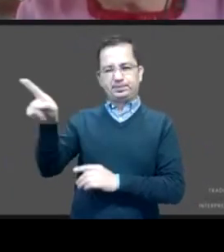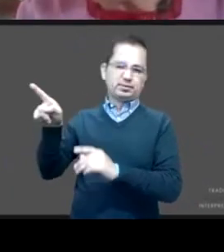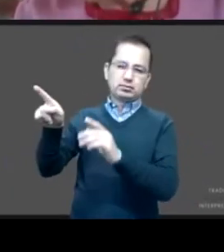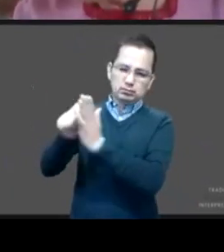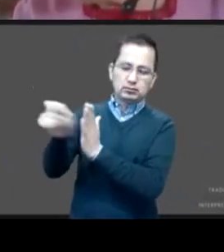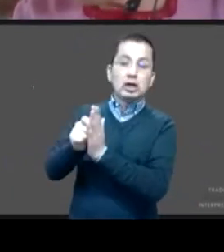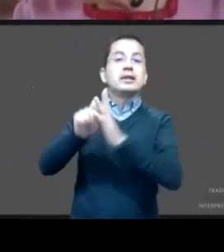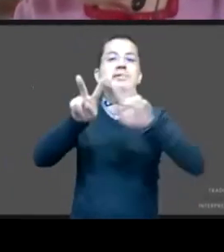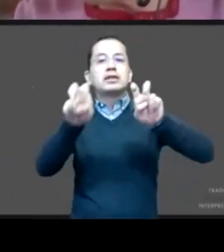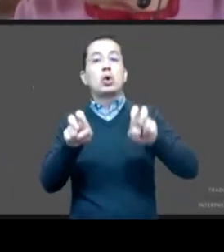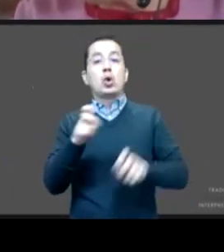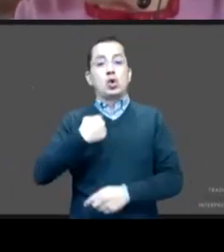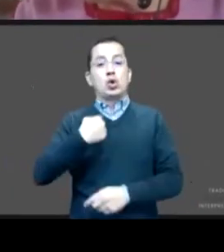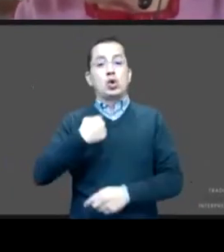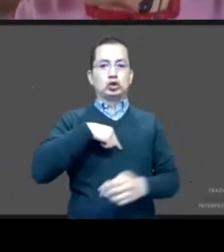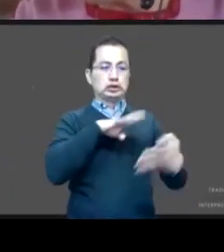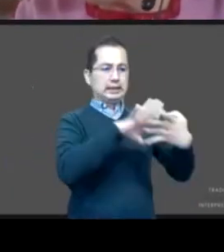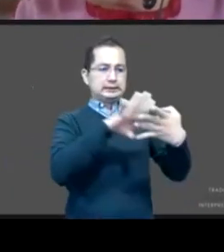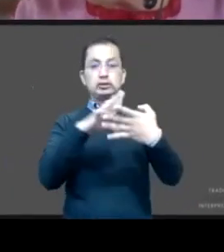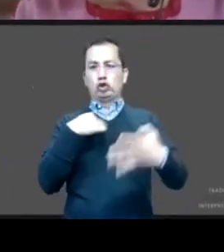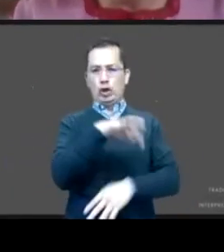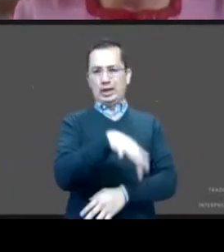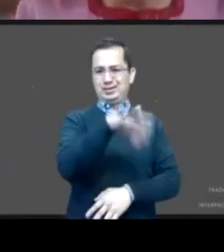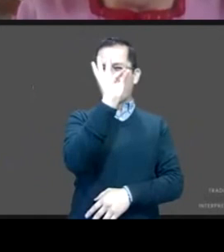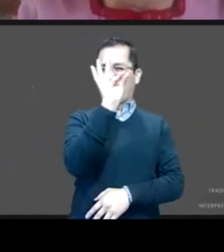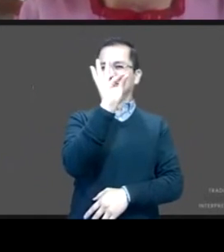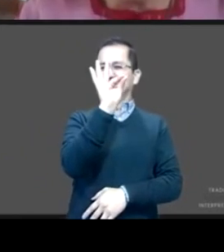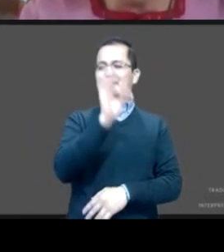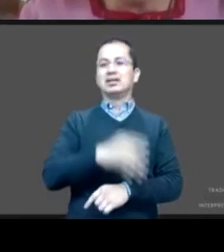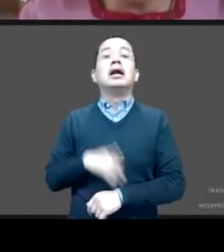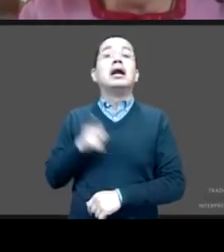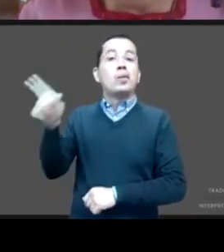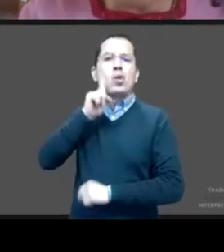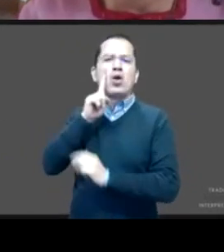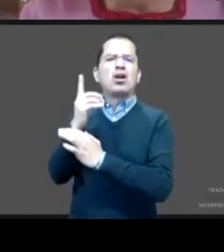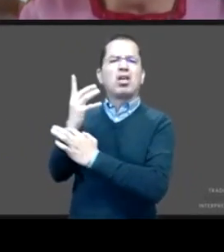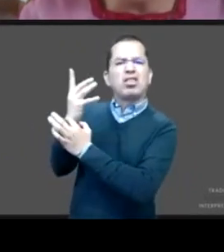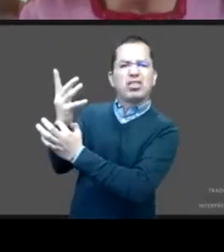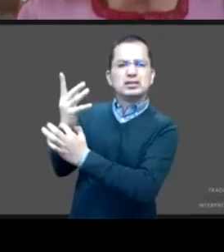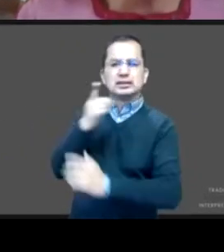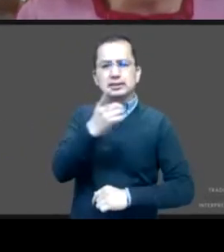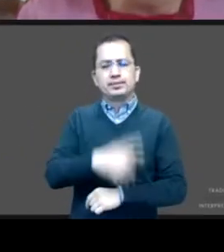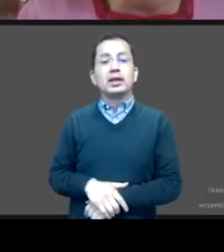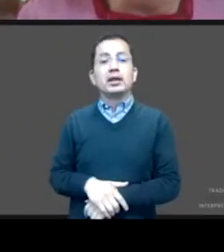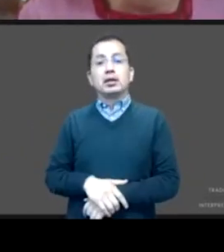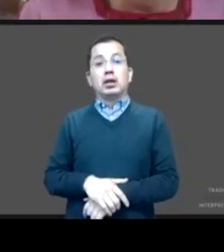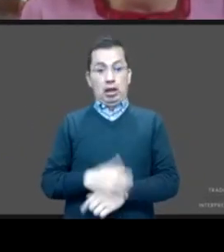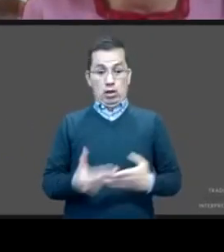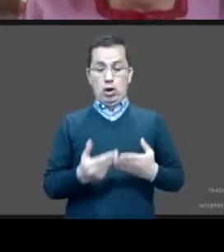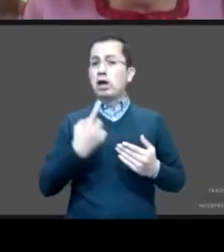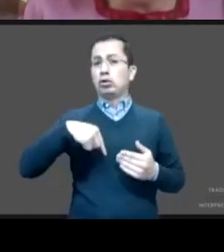elegimos. Y ella dice que como nunca tenemos hoy mucha información.